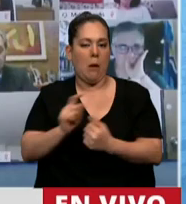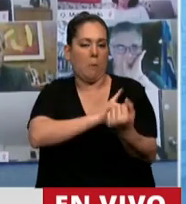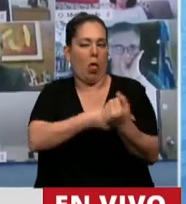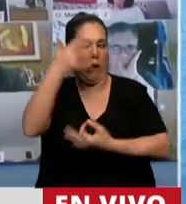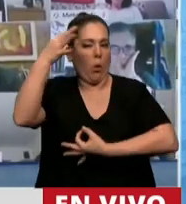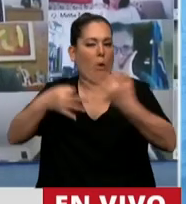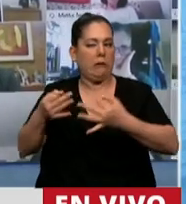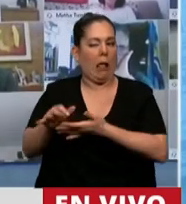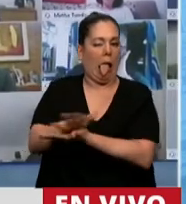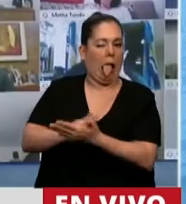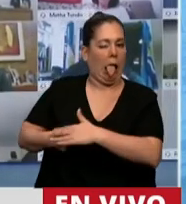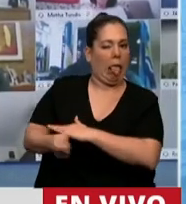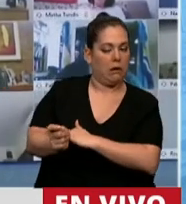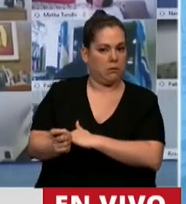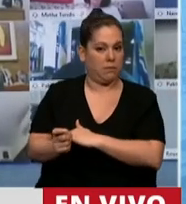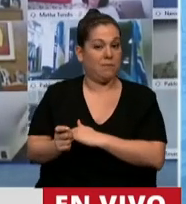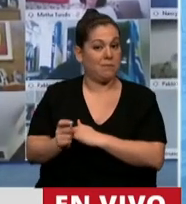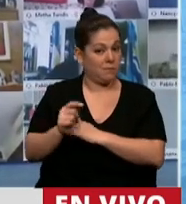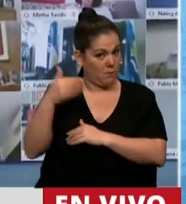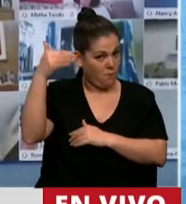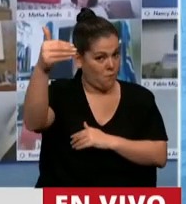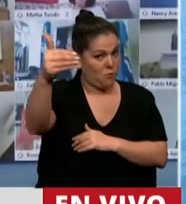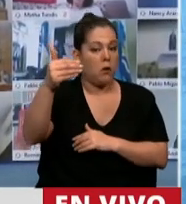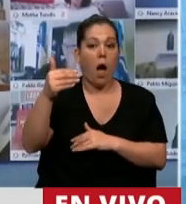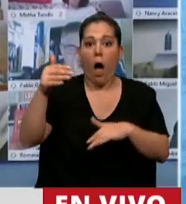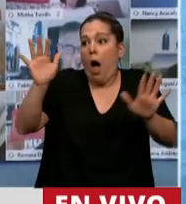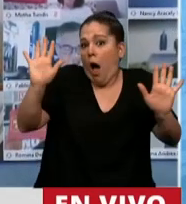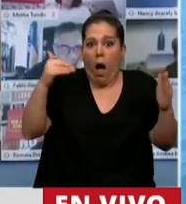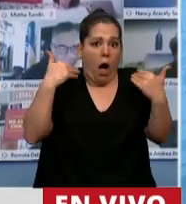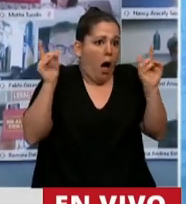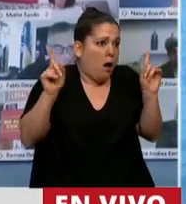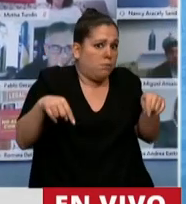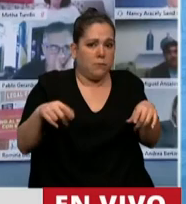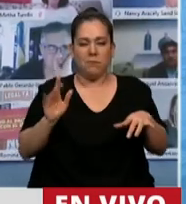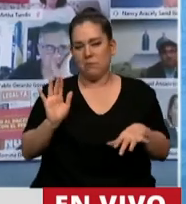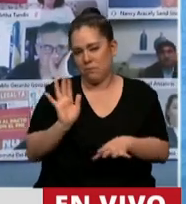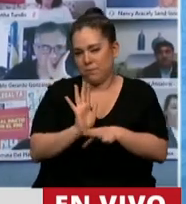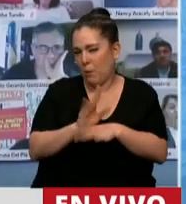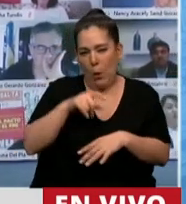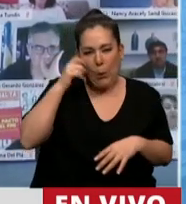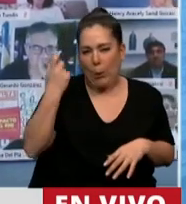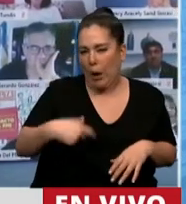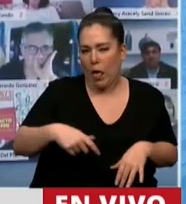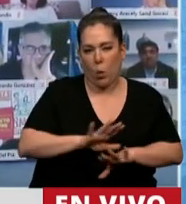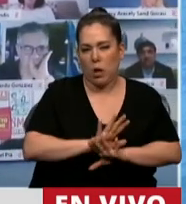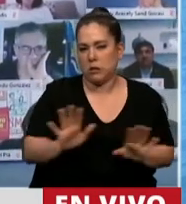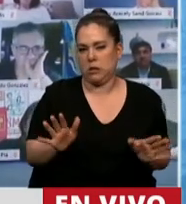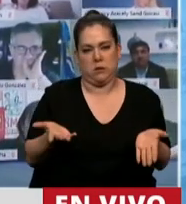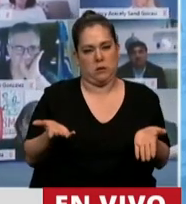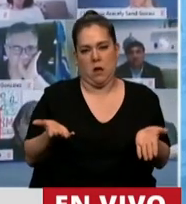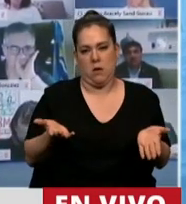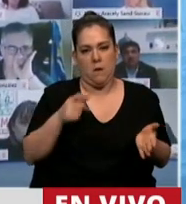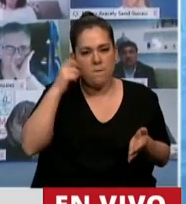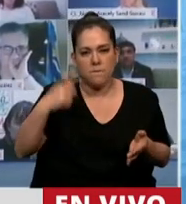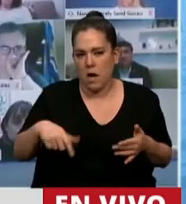Judicial y el día de mañana se desentienda de la vergüenza que estamos dando aquí como órgano representativo por